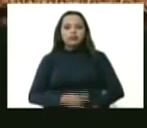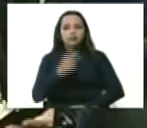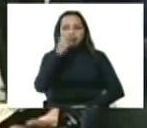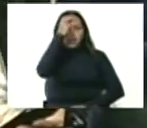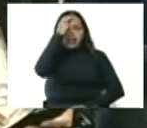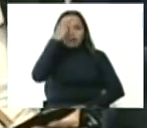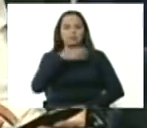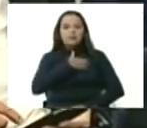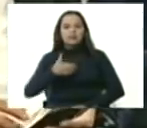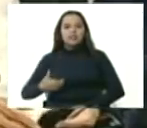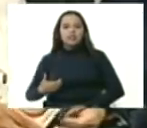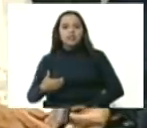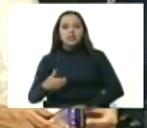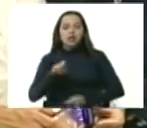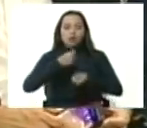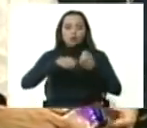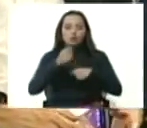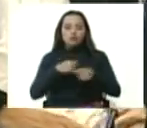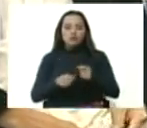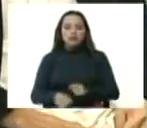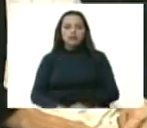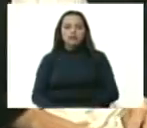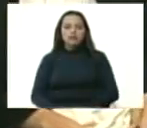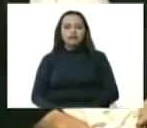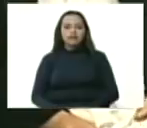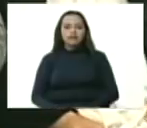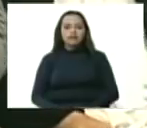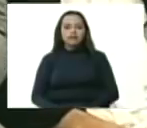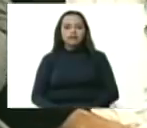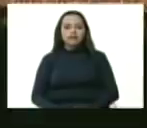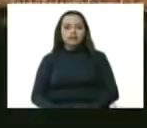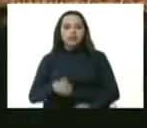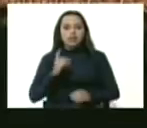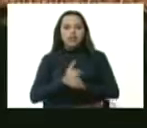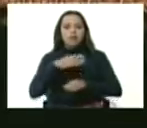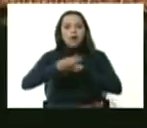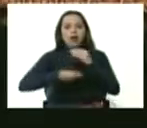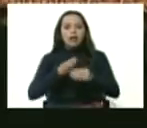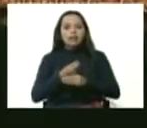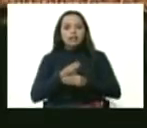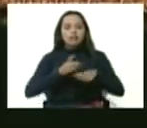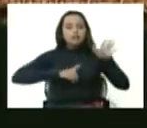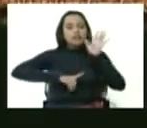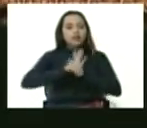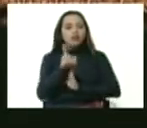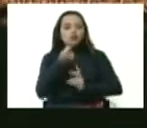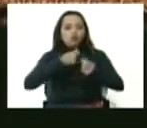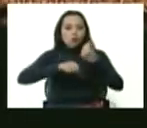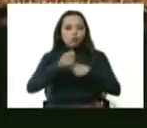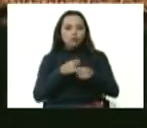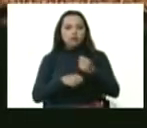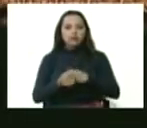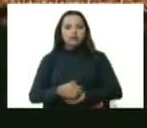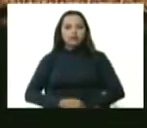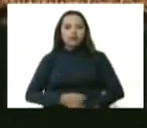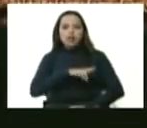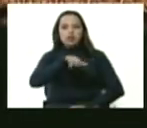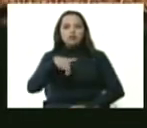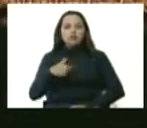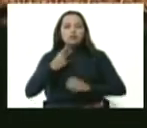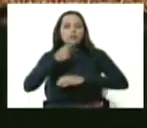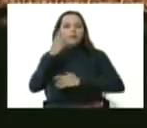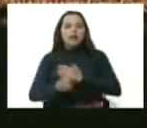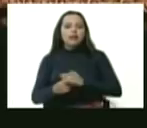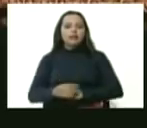vicepresidente de economía tenemos que lograr el crecimiento económico de nuestro plan